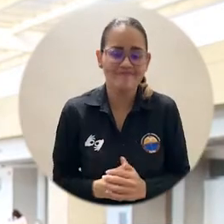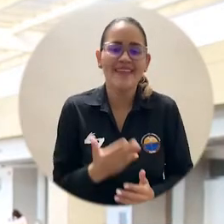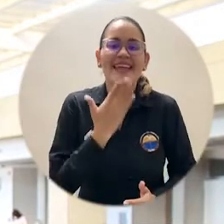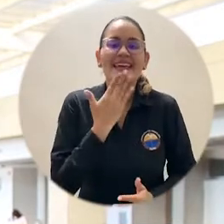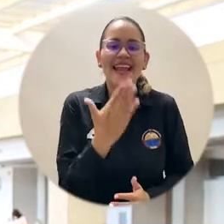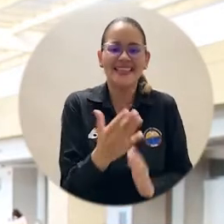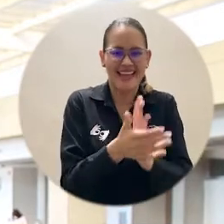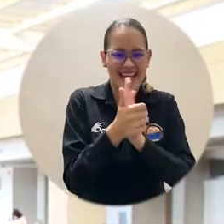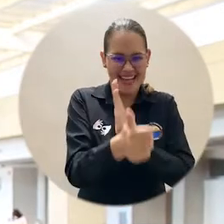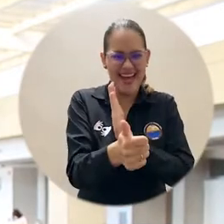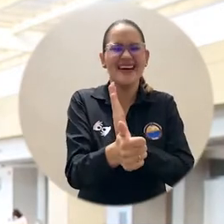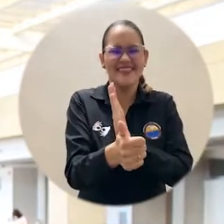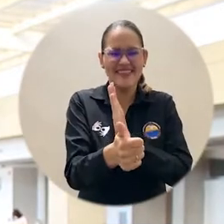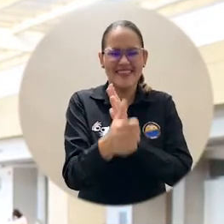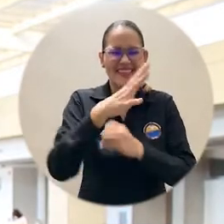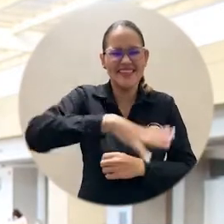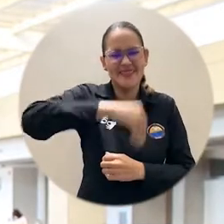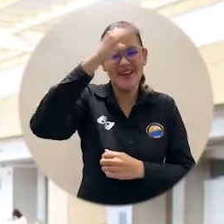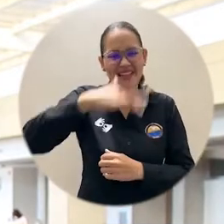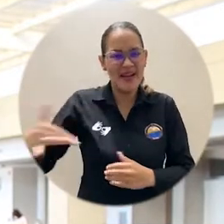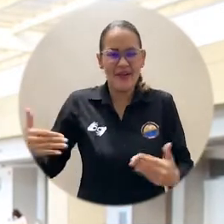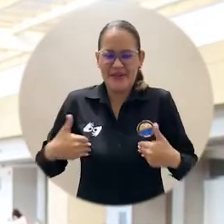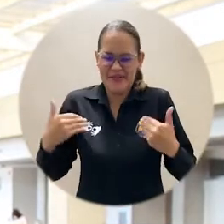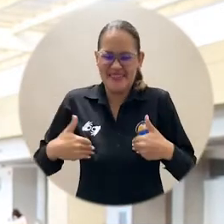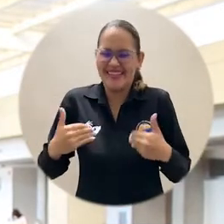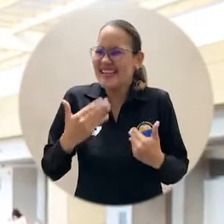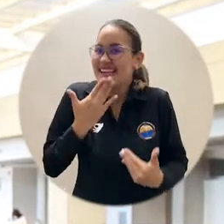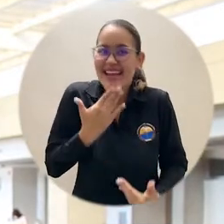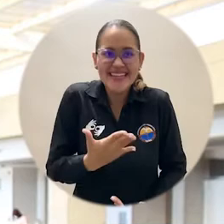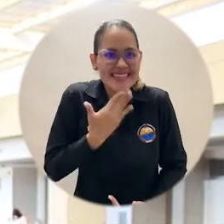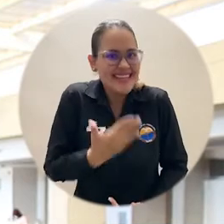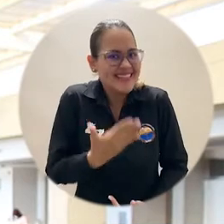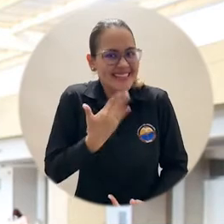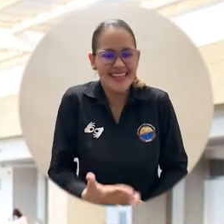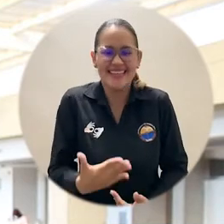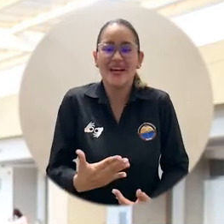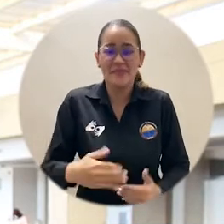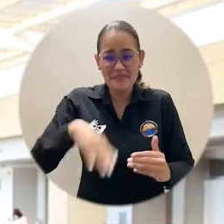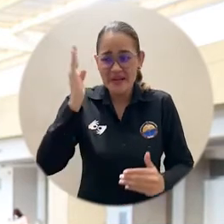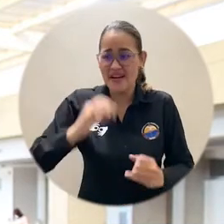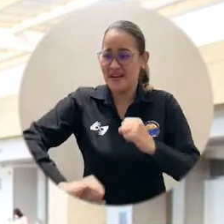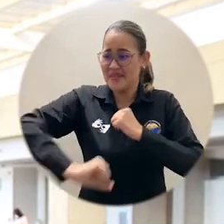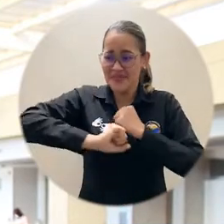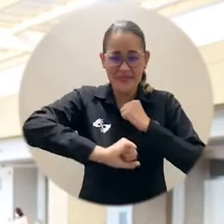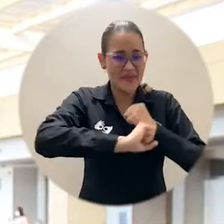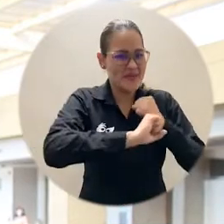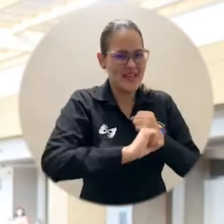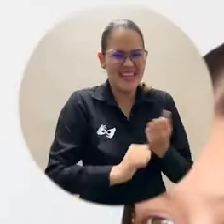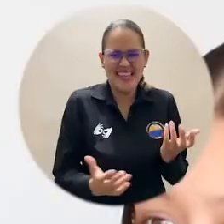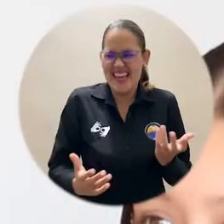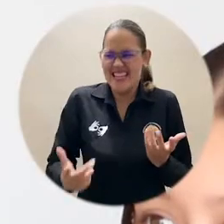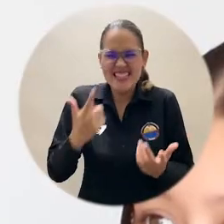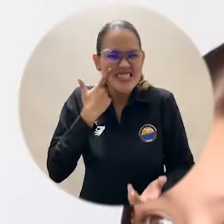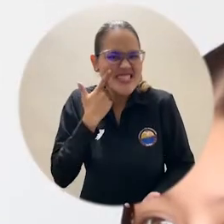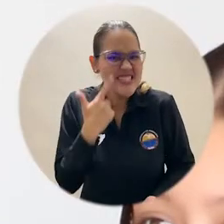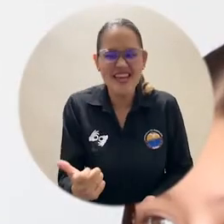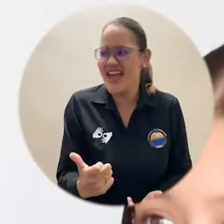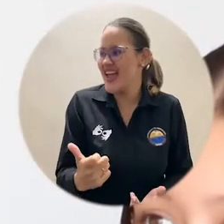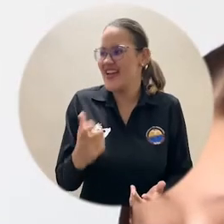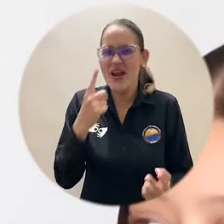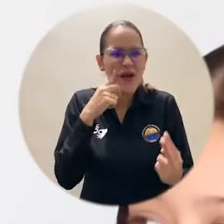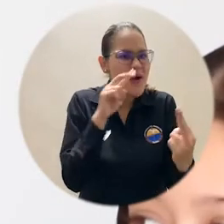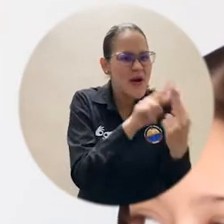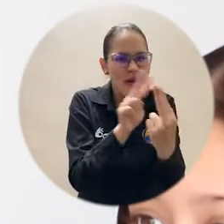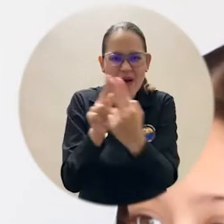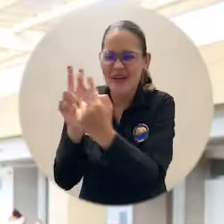Magdalena por brindarnos esta oportunidad de estar aquí esta semana y por acogernos de esta manera. Es súper chévere conocer